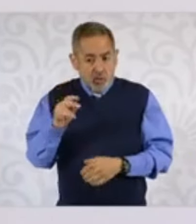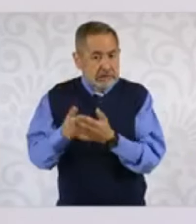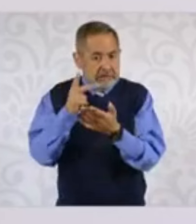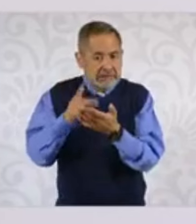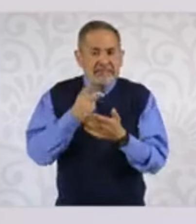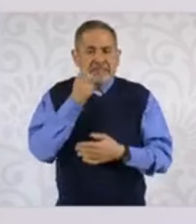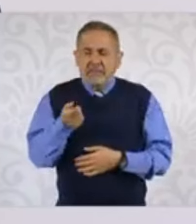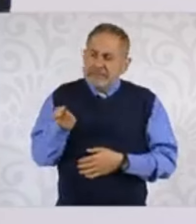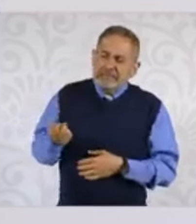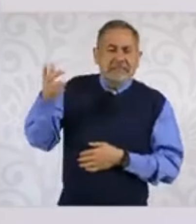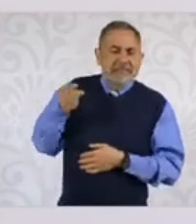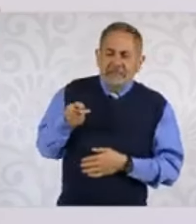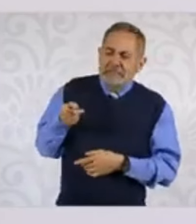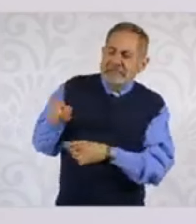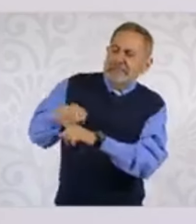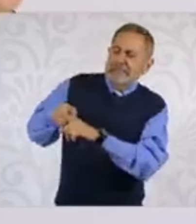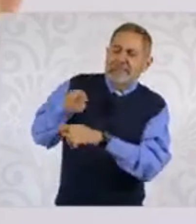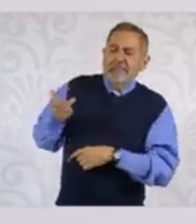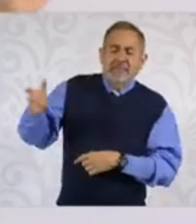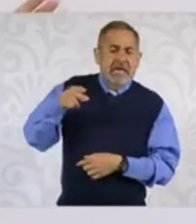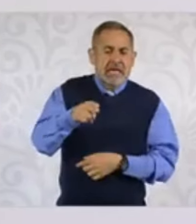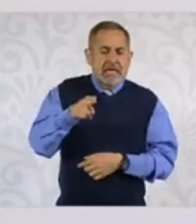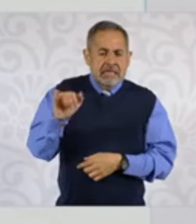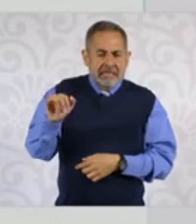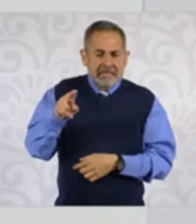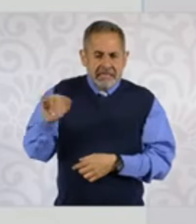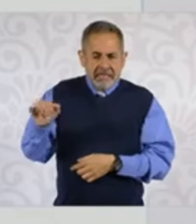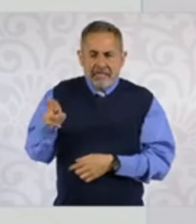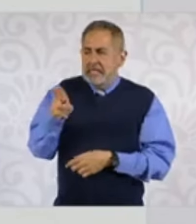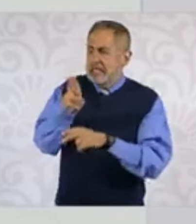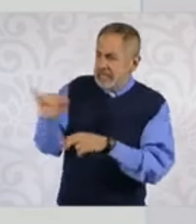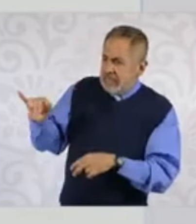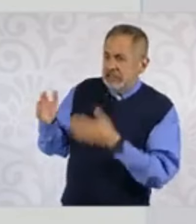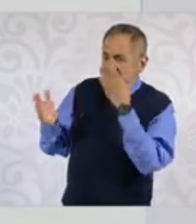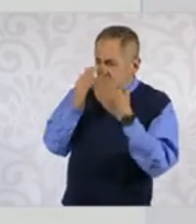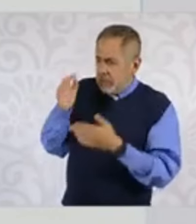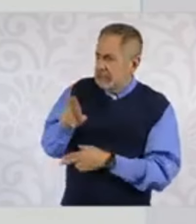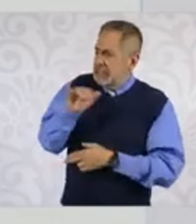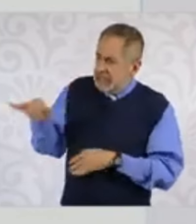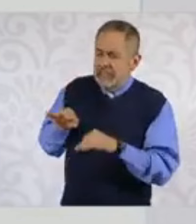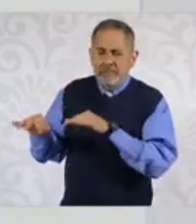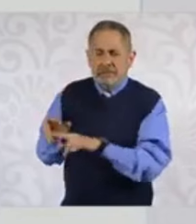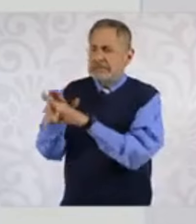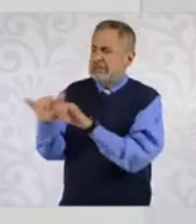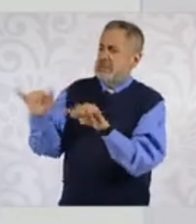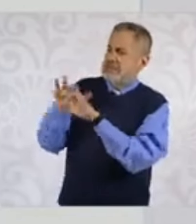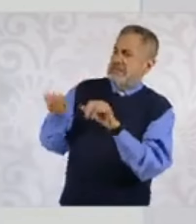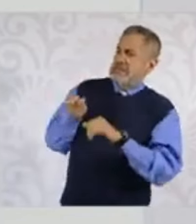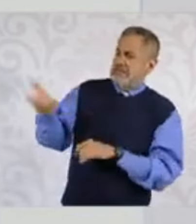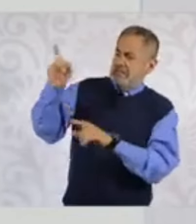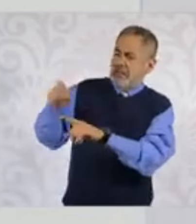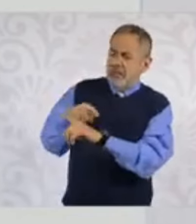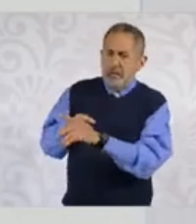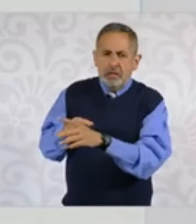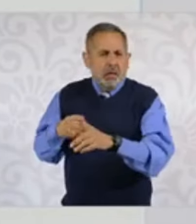parte del aguinaldo que por derecho les corresponde. Y esto no es todo. También aquellas y